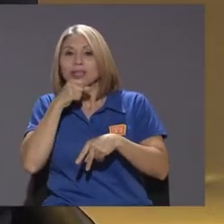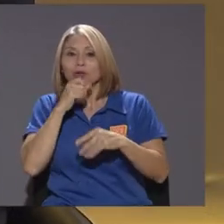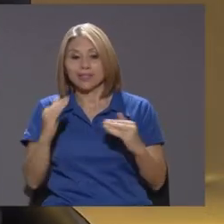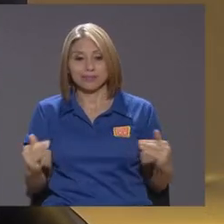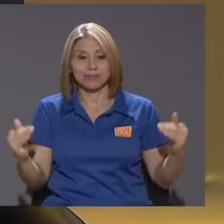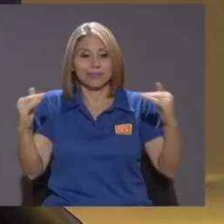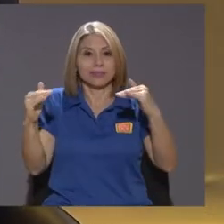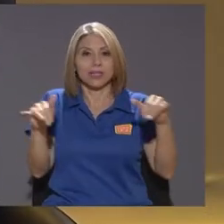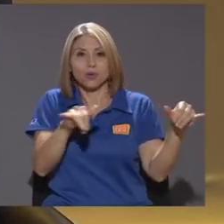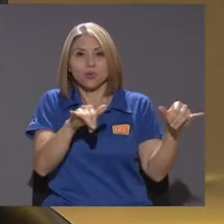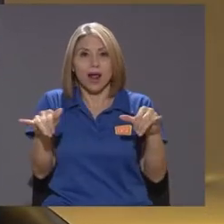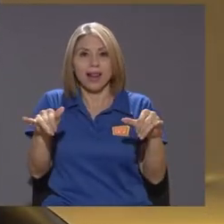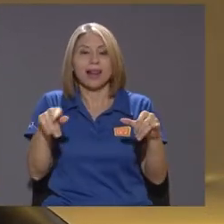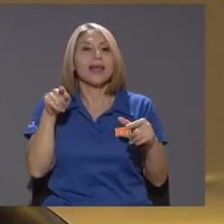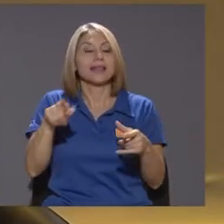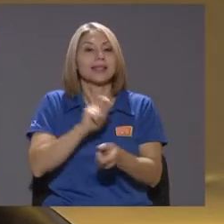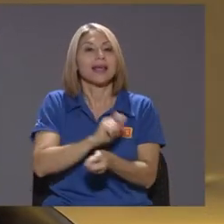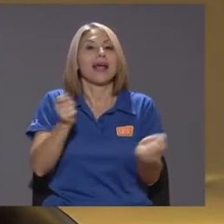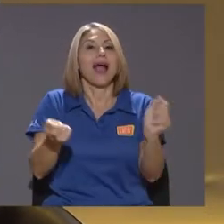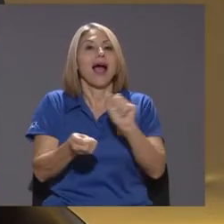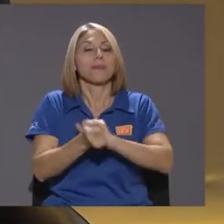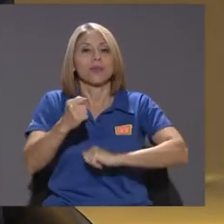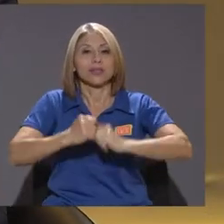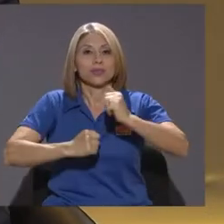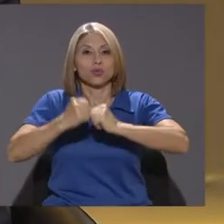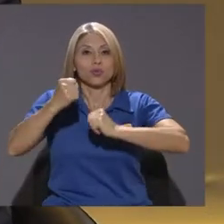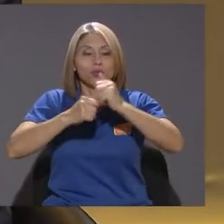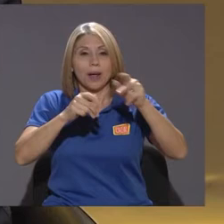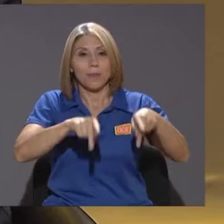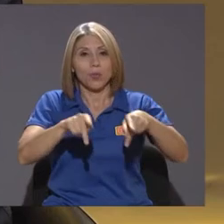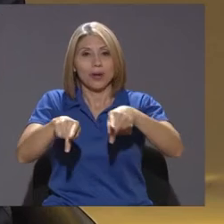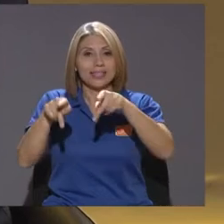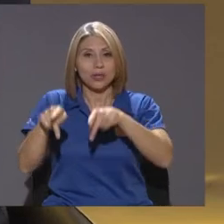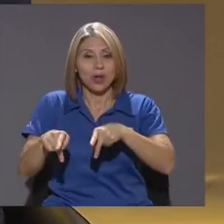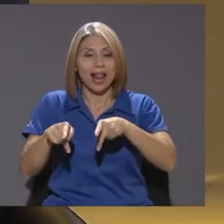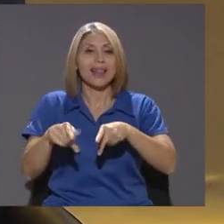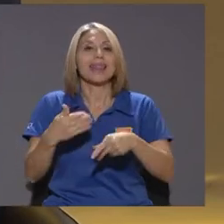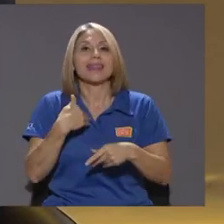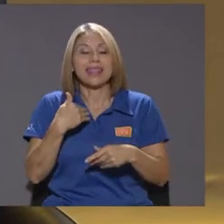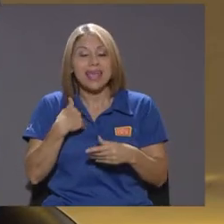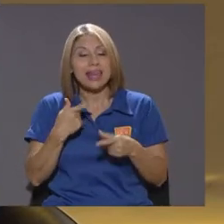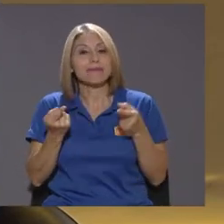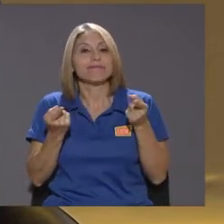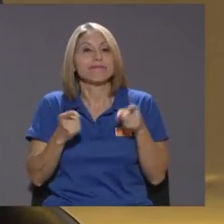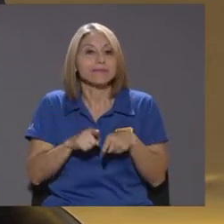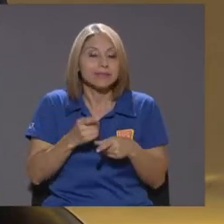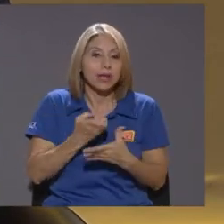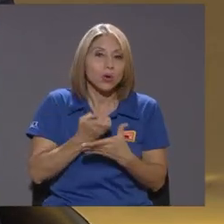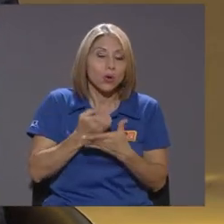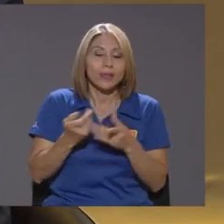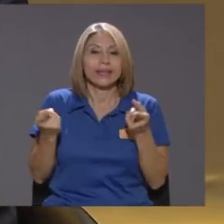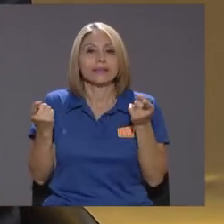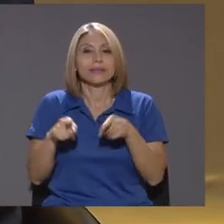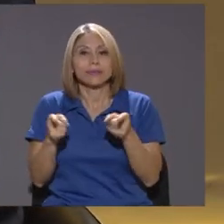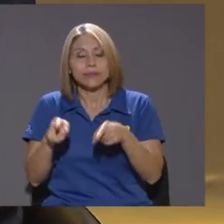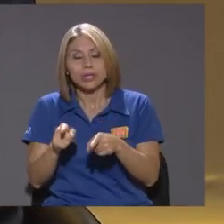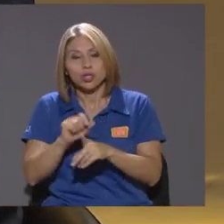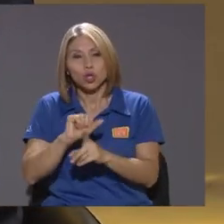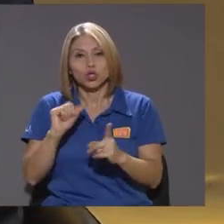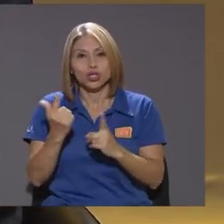este cambio de la estructura poblacional tiene una serie de implicaciones de tipo económica yo